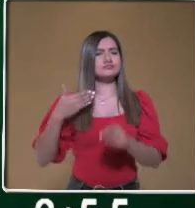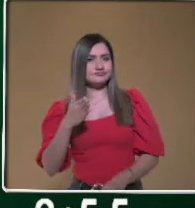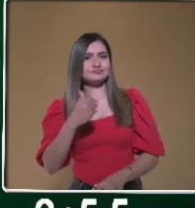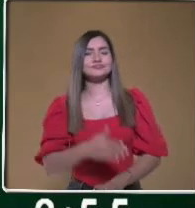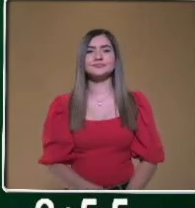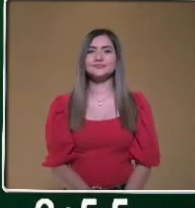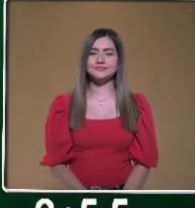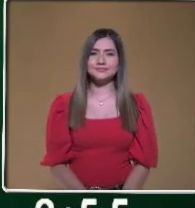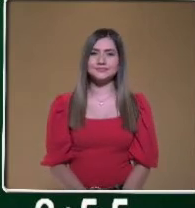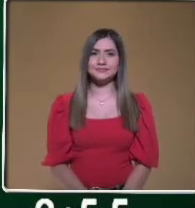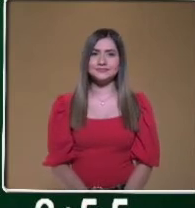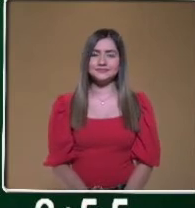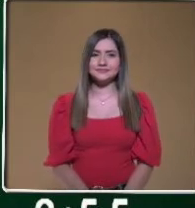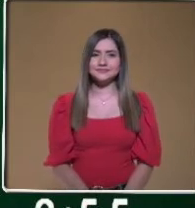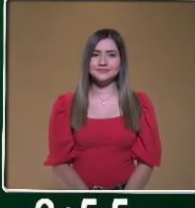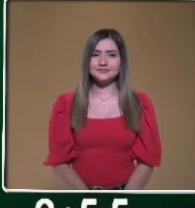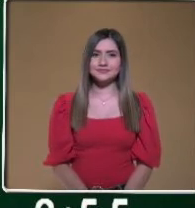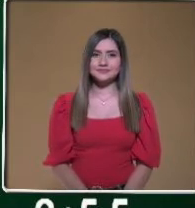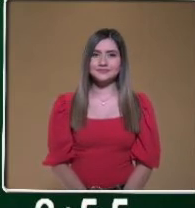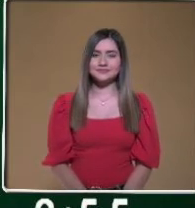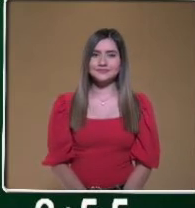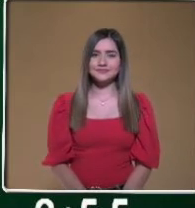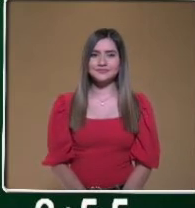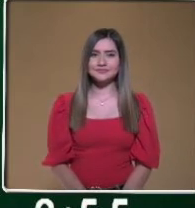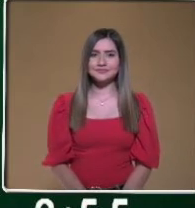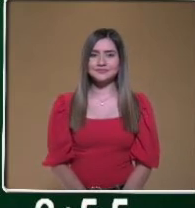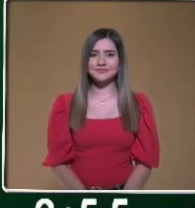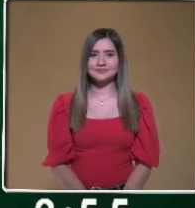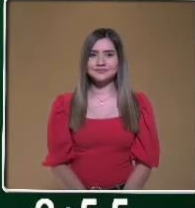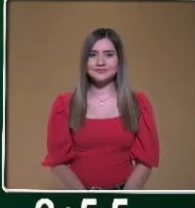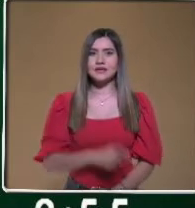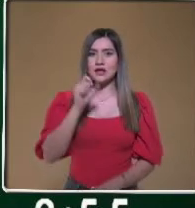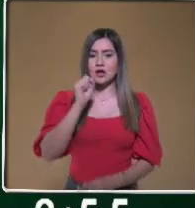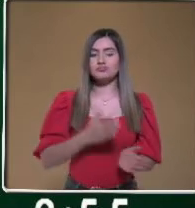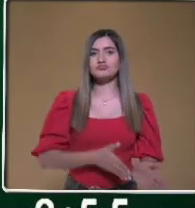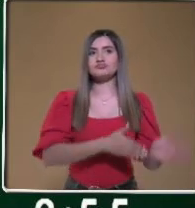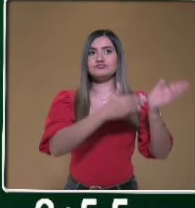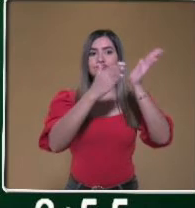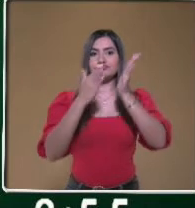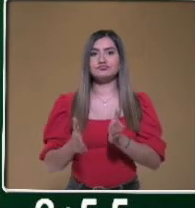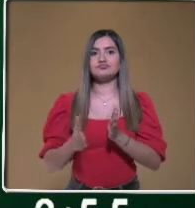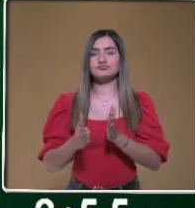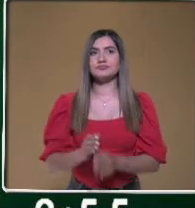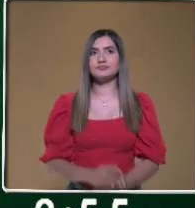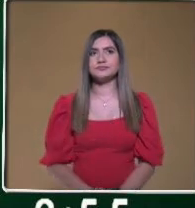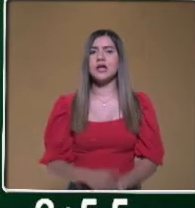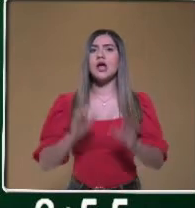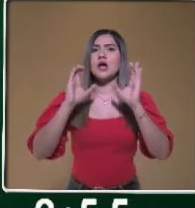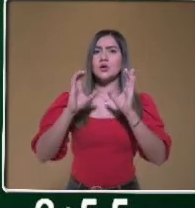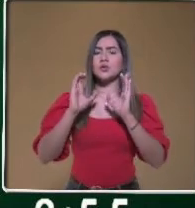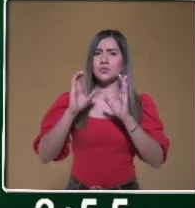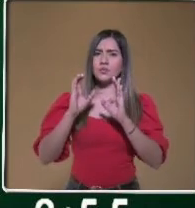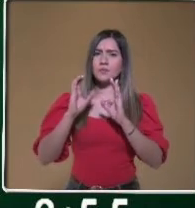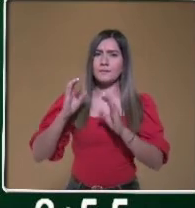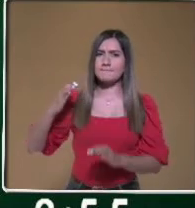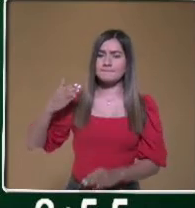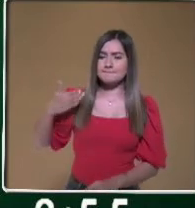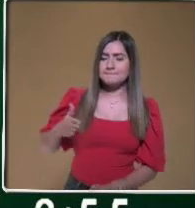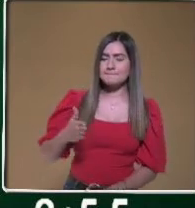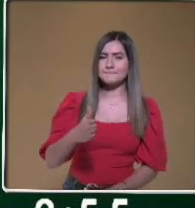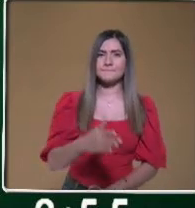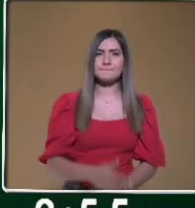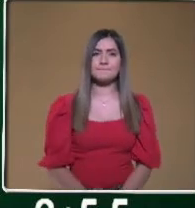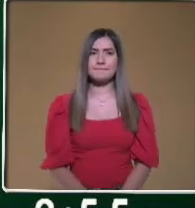Y también tenemos la acuicultura, que es la técnica de cultiva de